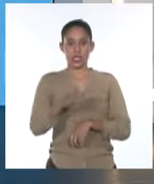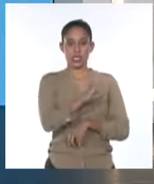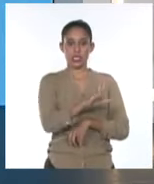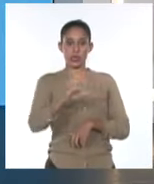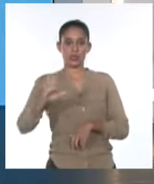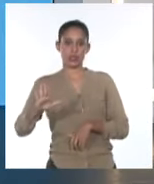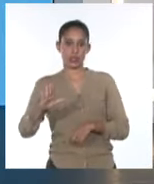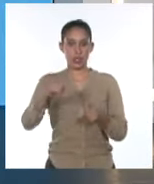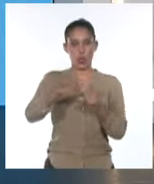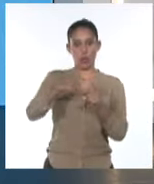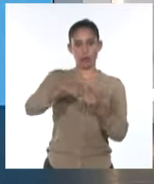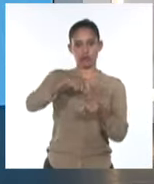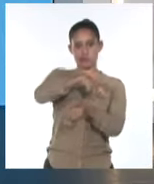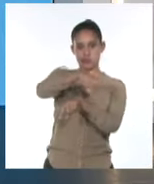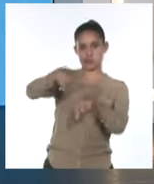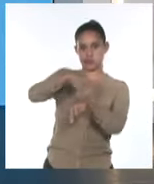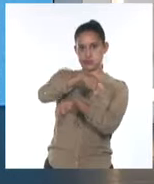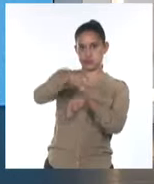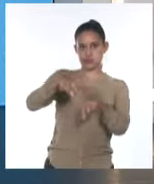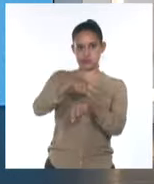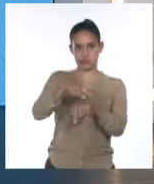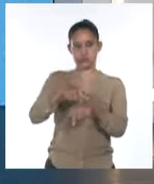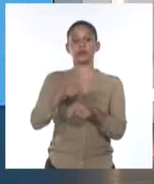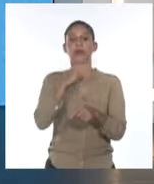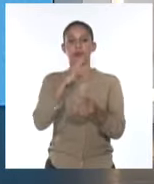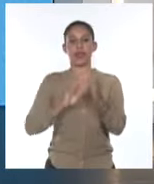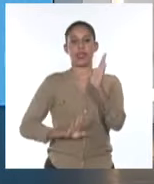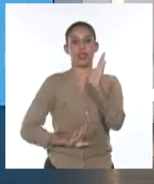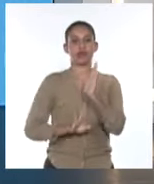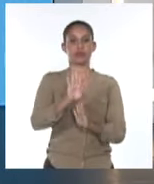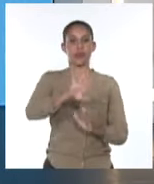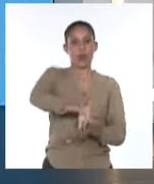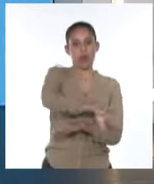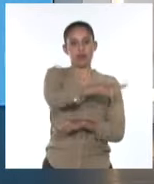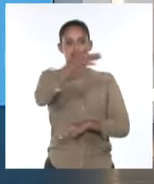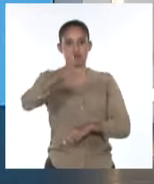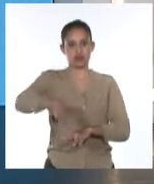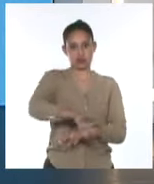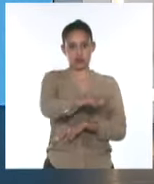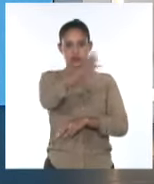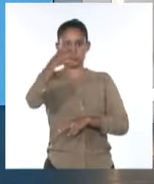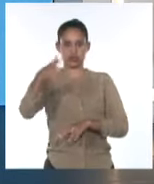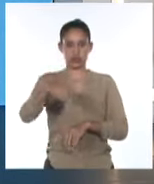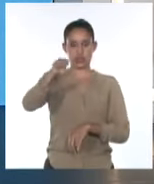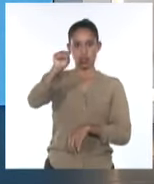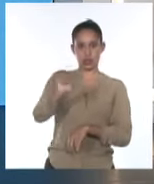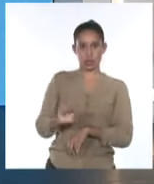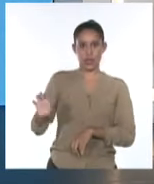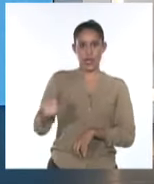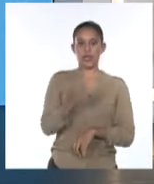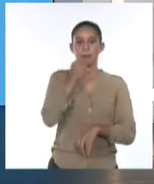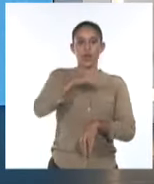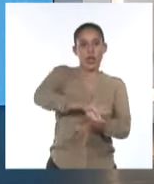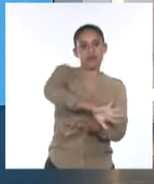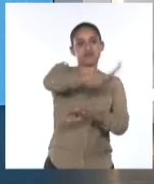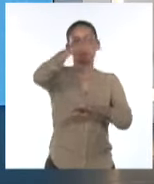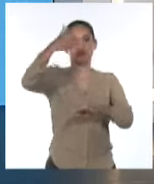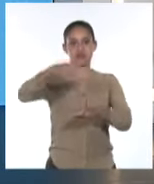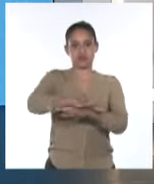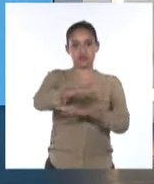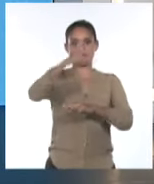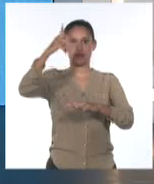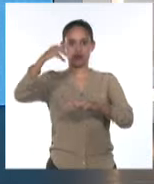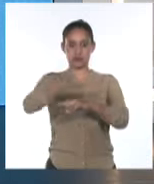70 kilómetros por hora con rachas superiores. Habrá marejadas en la costa sur del occidente y centro, con inundaciones costeras en zonas